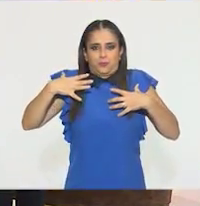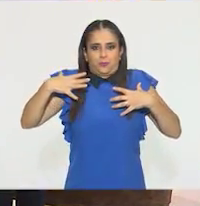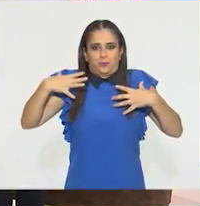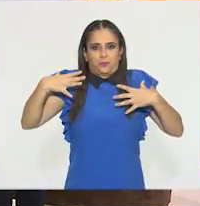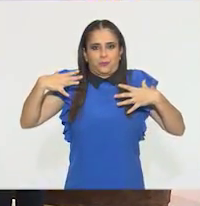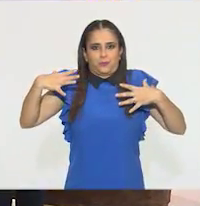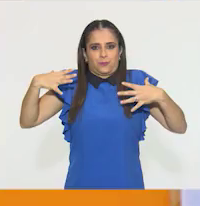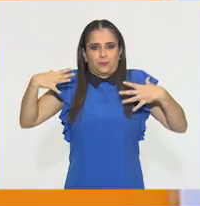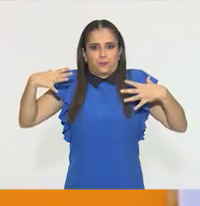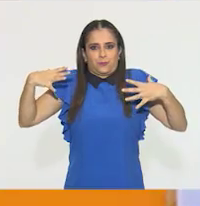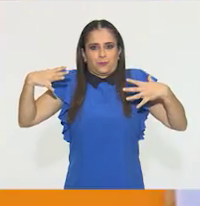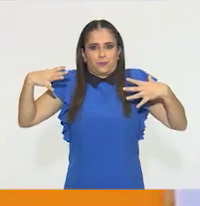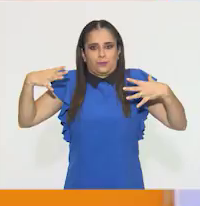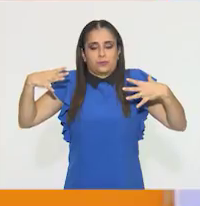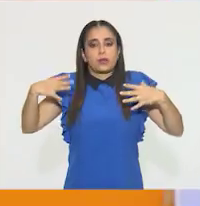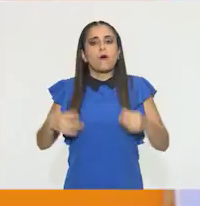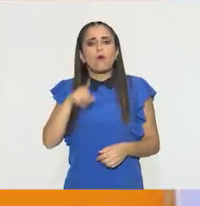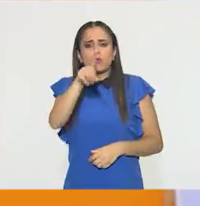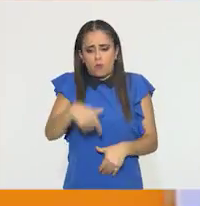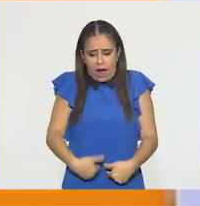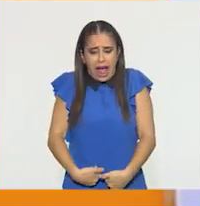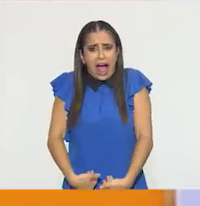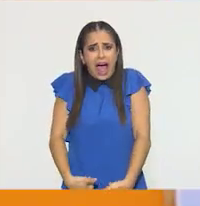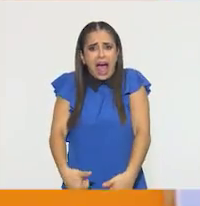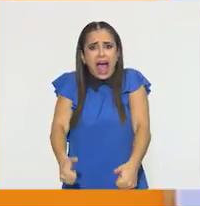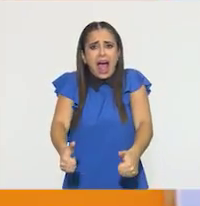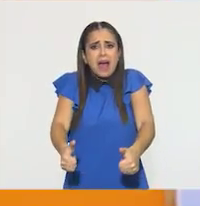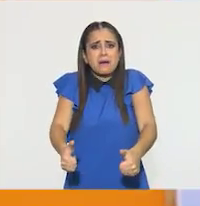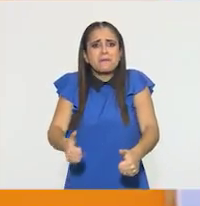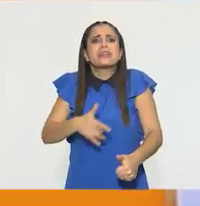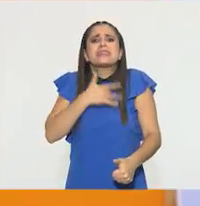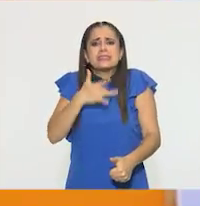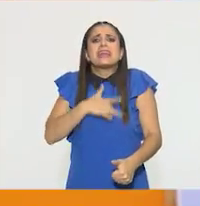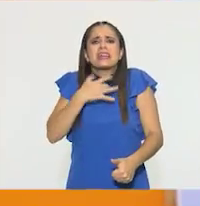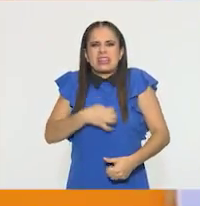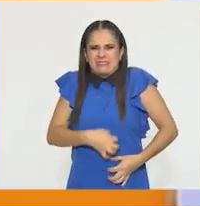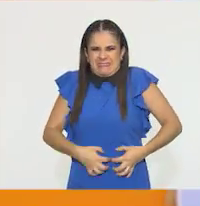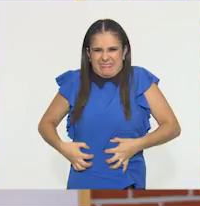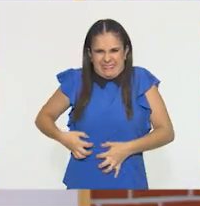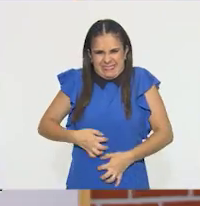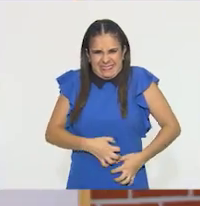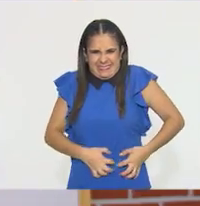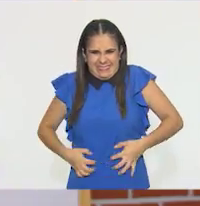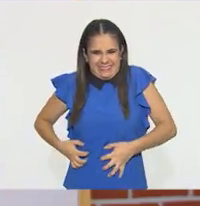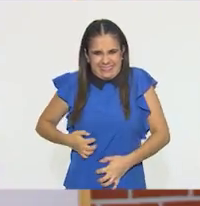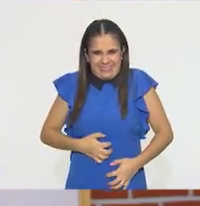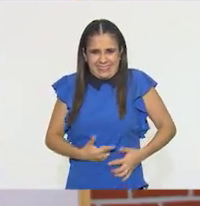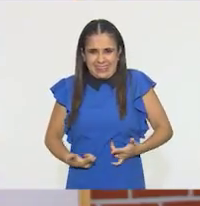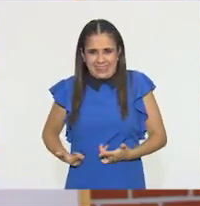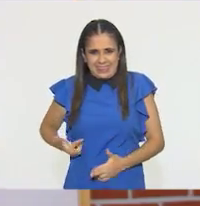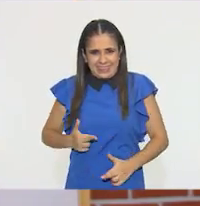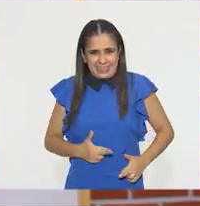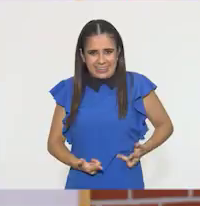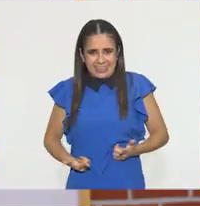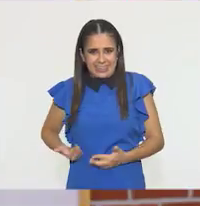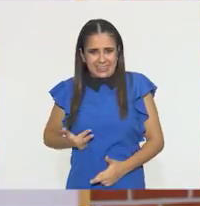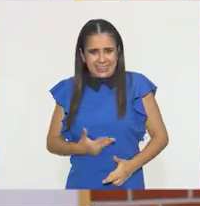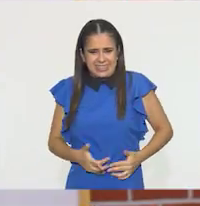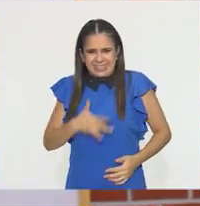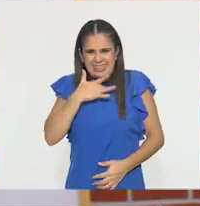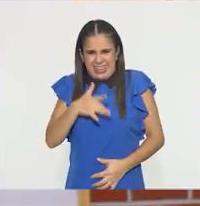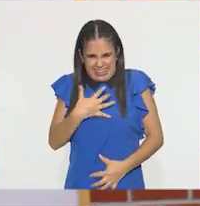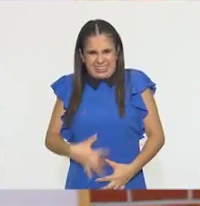en eso. Cuando tienen hambre, ¿dónde sienten? En el estómago, como un hoyo.